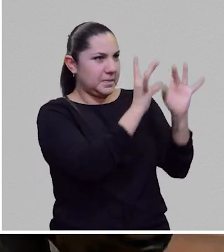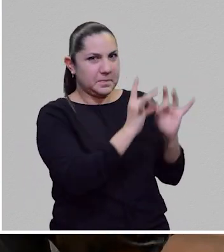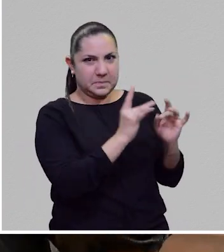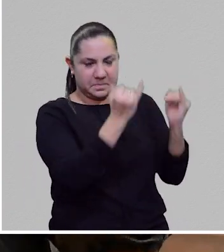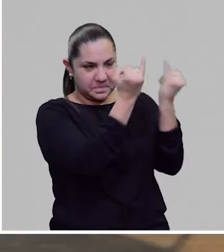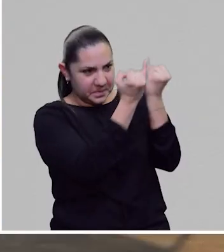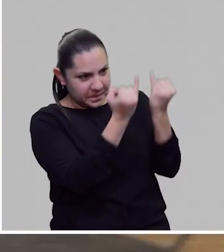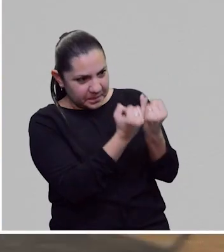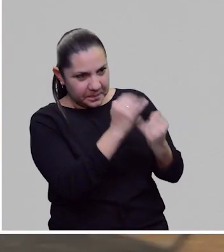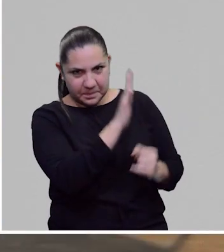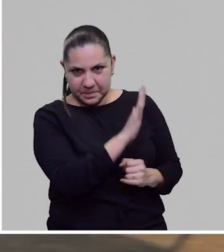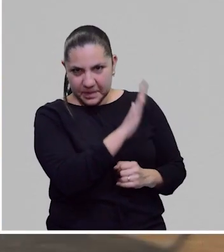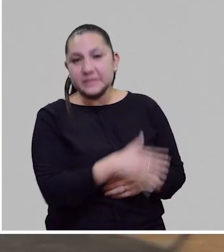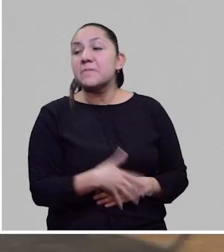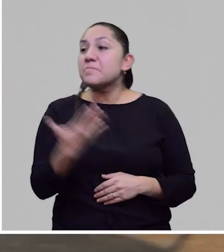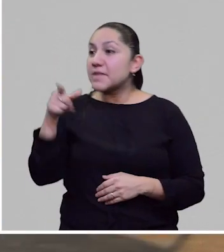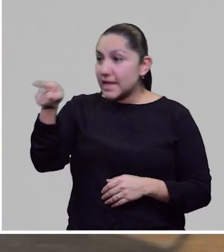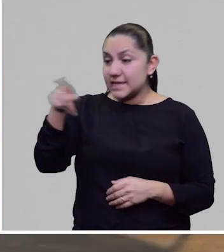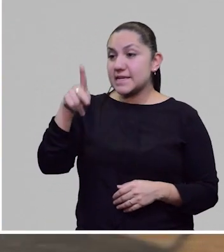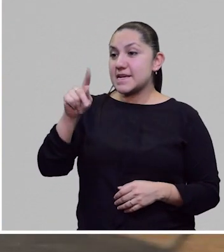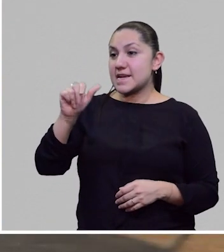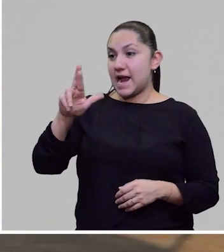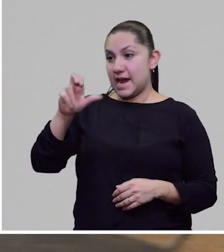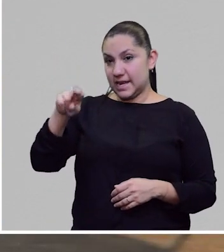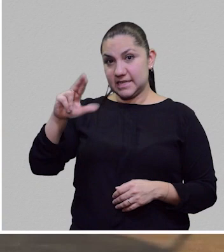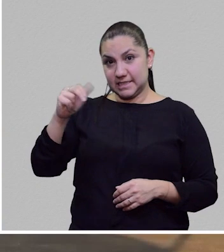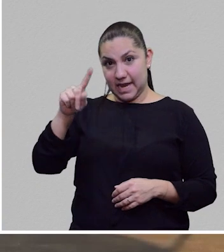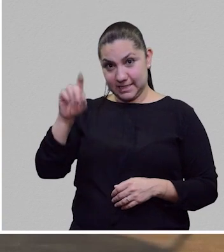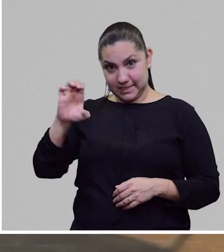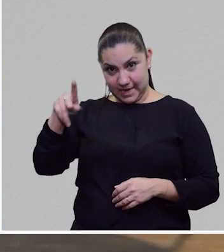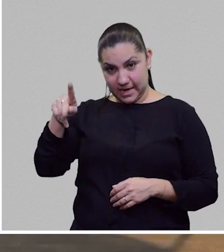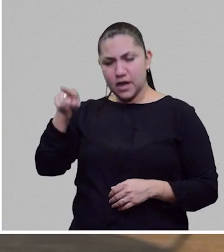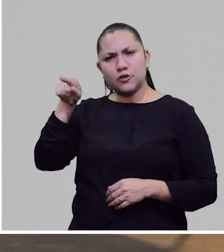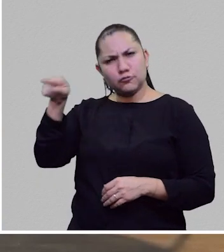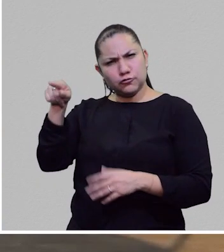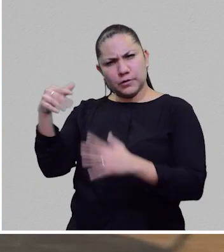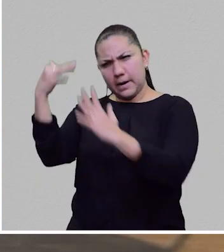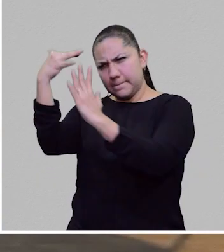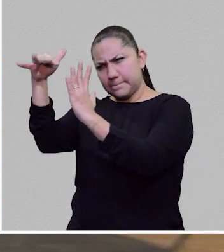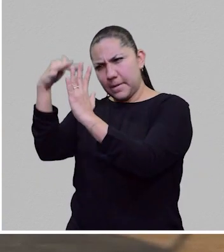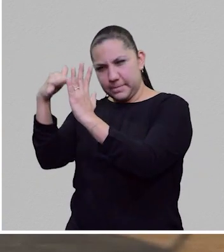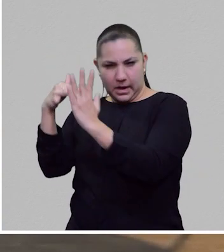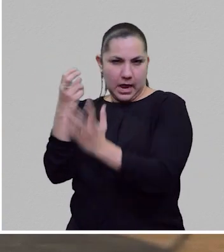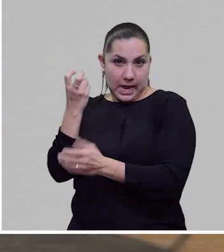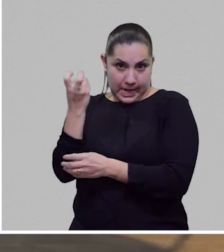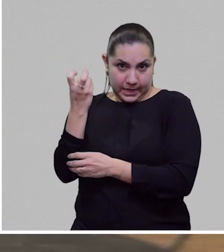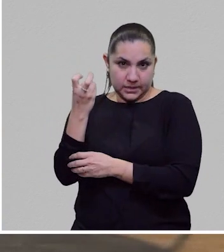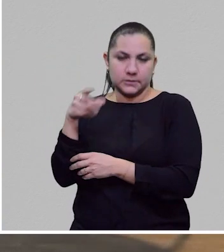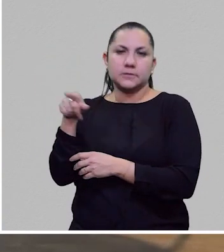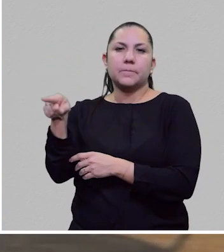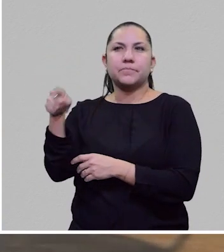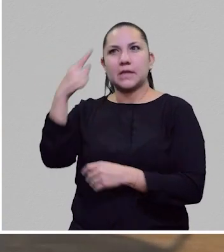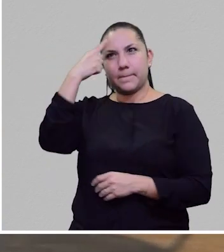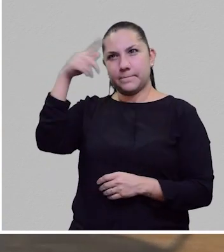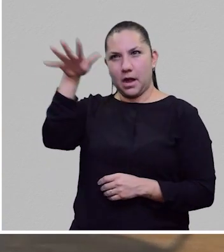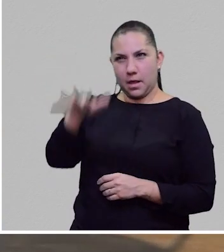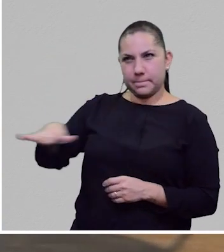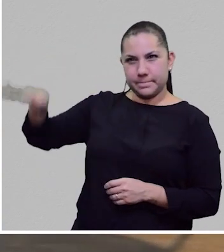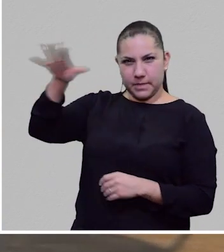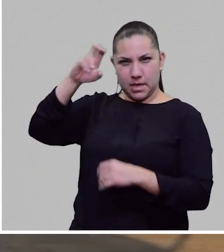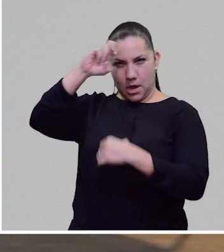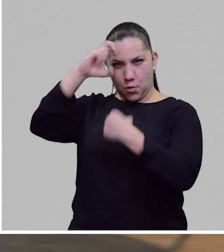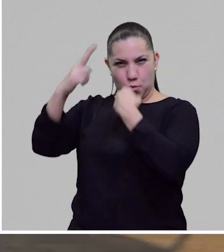estoy con él. Karen Chacek, que es, probablemente, bueno, cuando hablamos de literatura